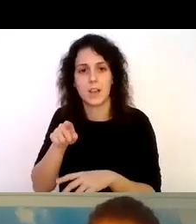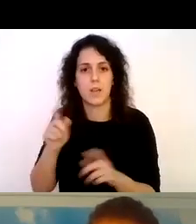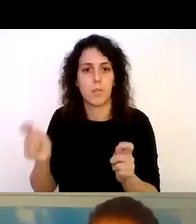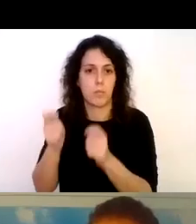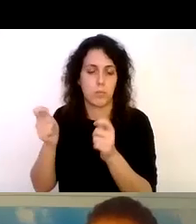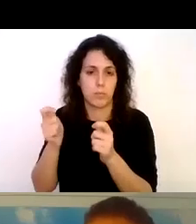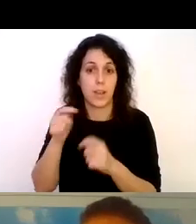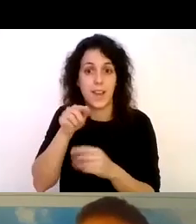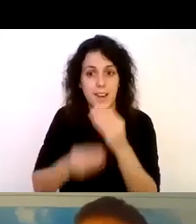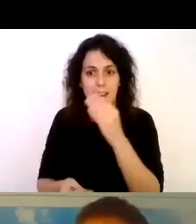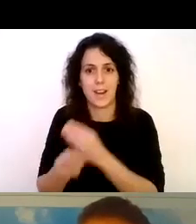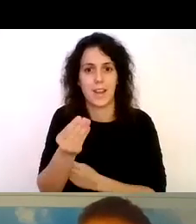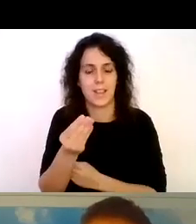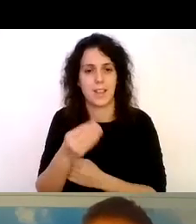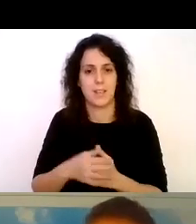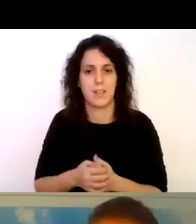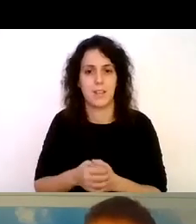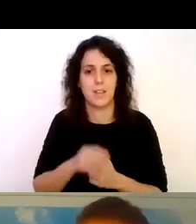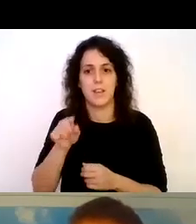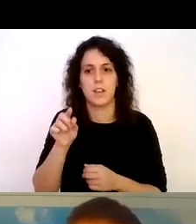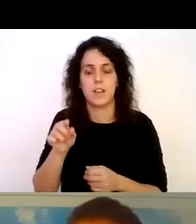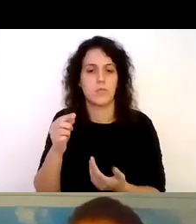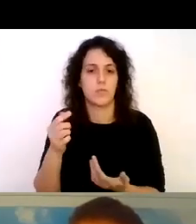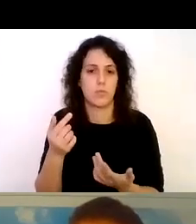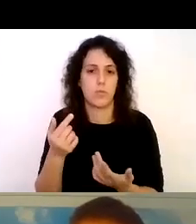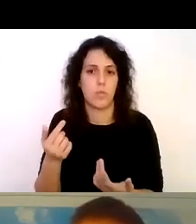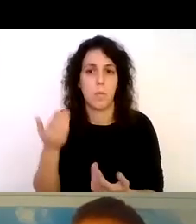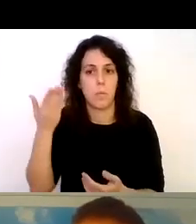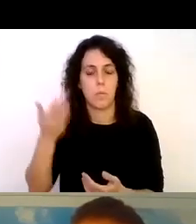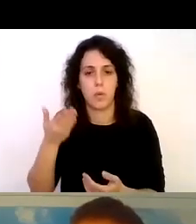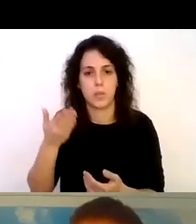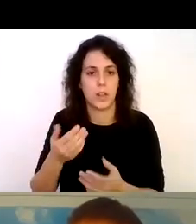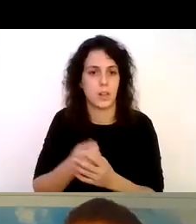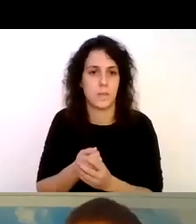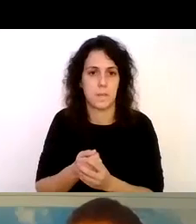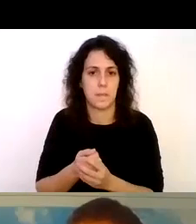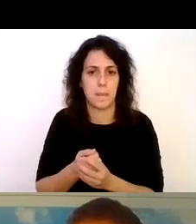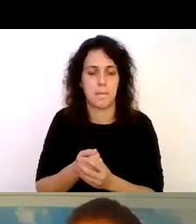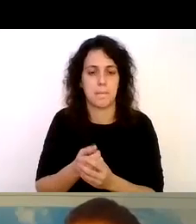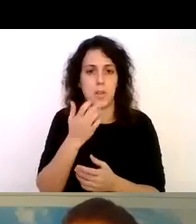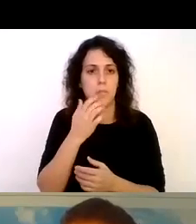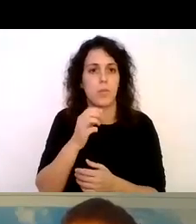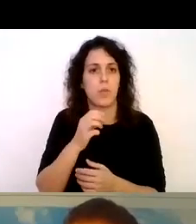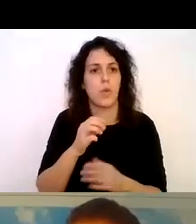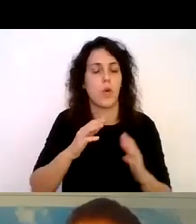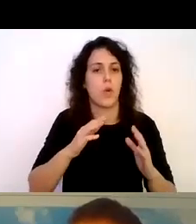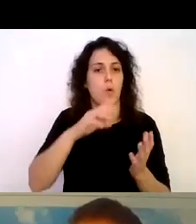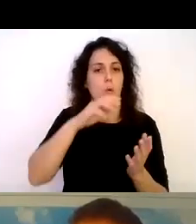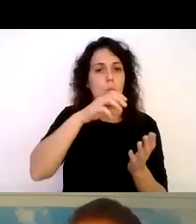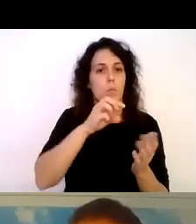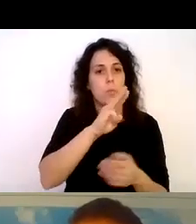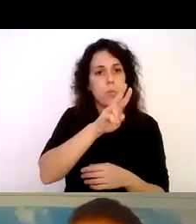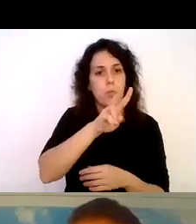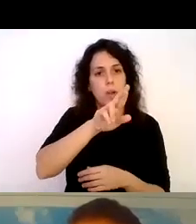y bueno eso es un hito puedo decir en Puerto Madryn un ejemplo también del apoyo de instituciones